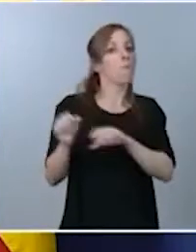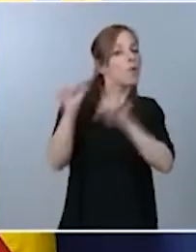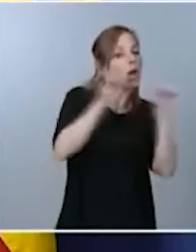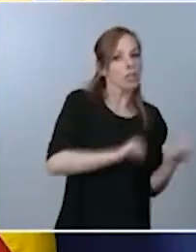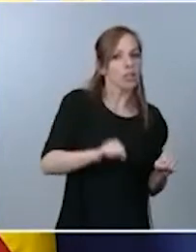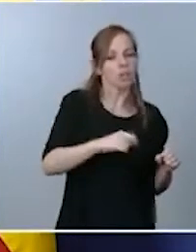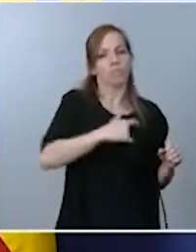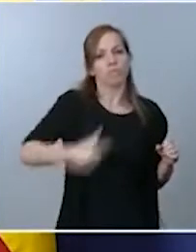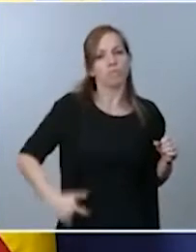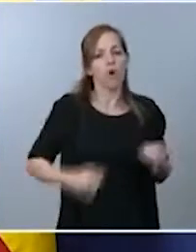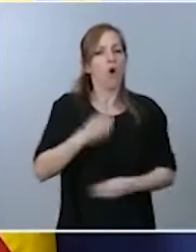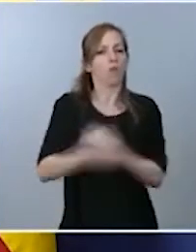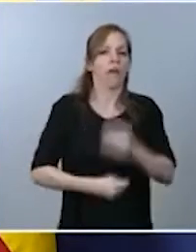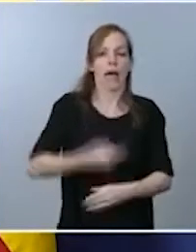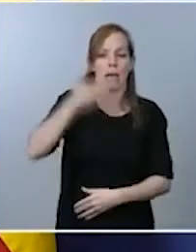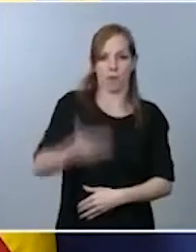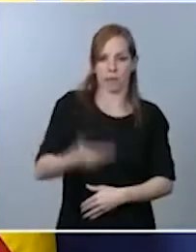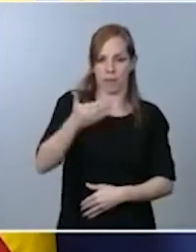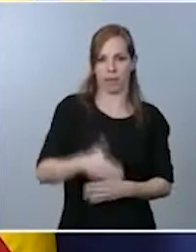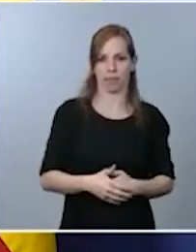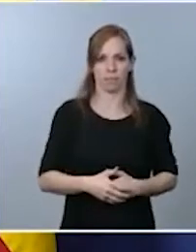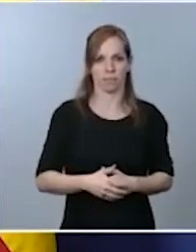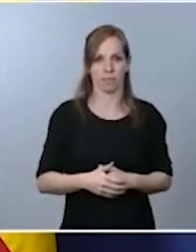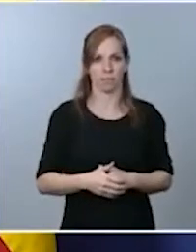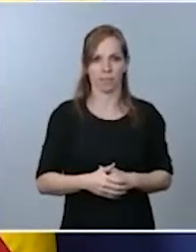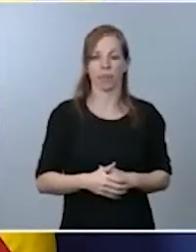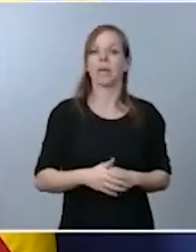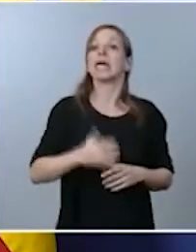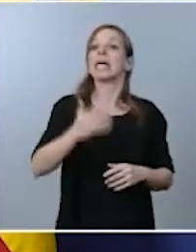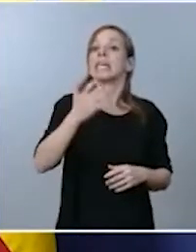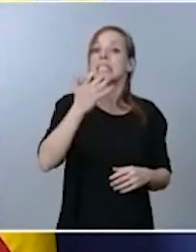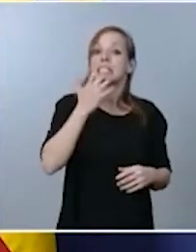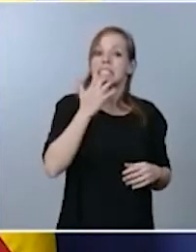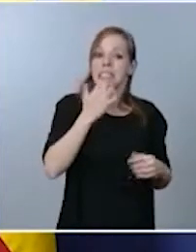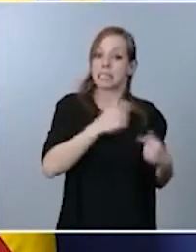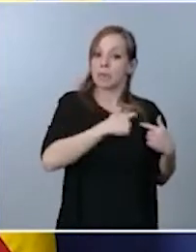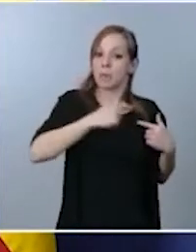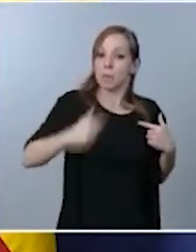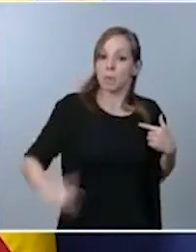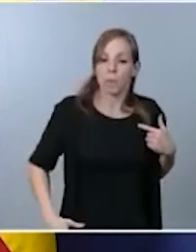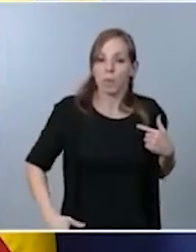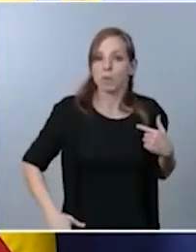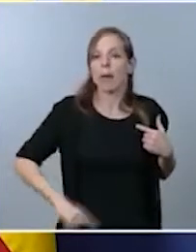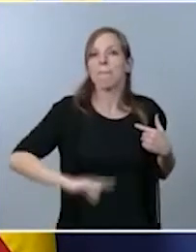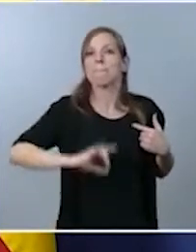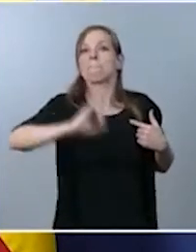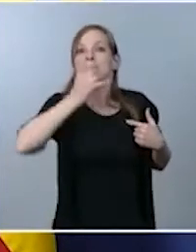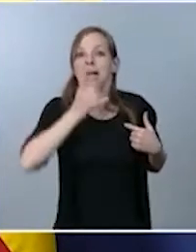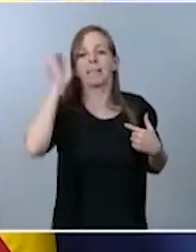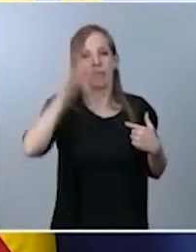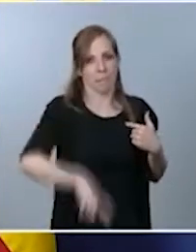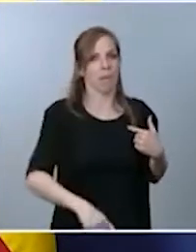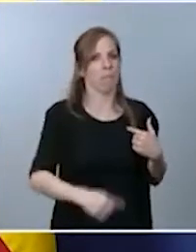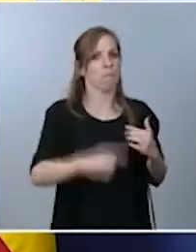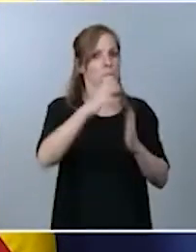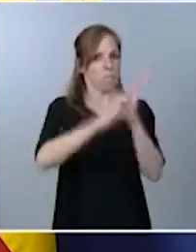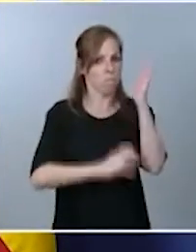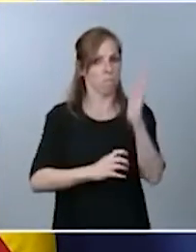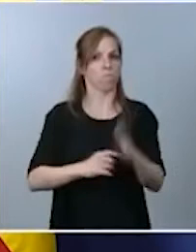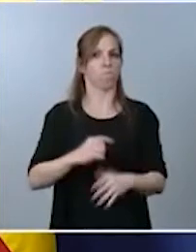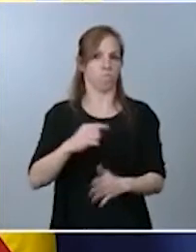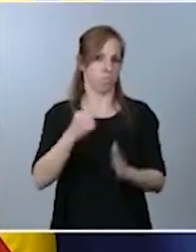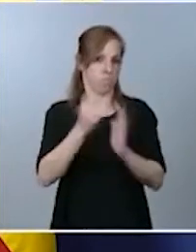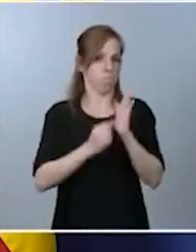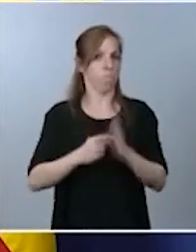No solo el no utilizarlos, también se sanciona el no utilizarlos correctamente porque también implica, sabiéndolo y conociéndolo, el riesgo